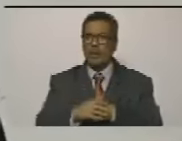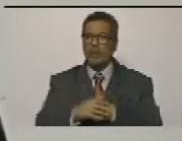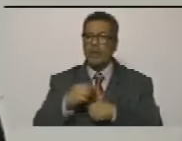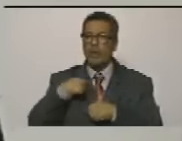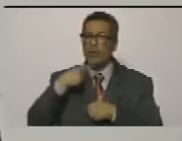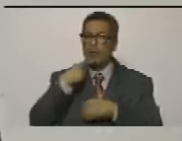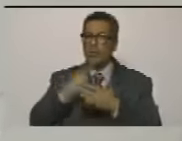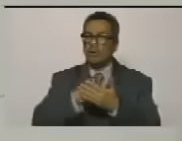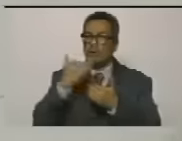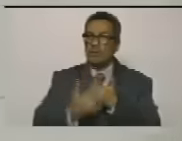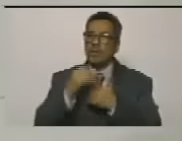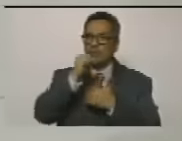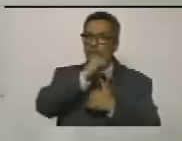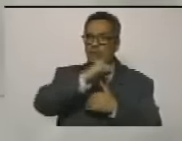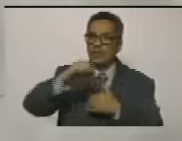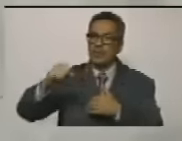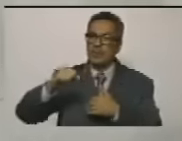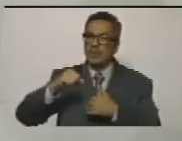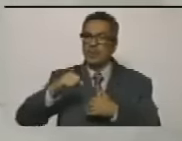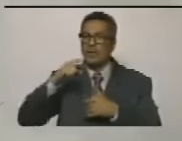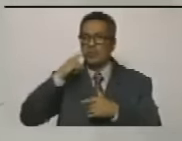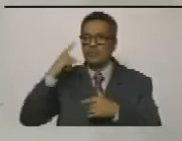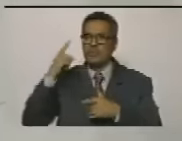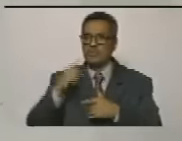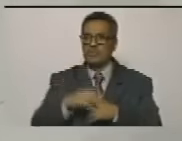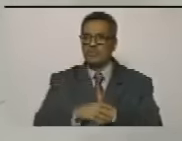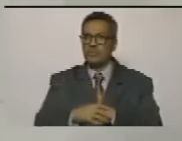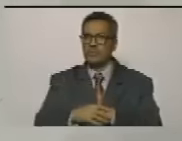confiesa un plan para asesinar al presidente que Dios lo guarde y lo cuide